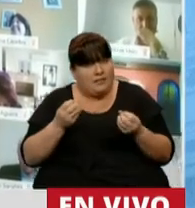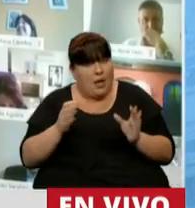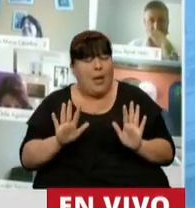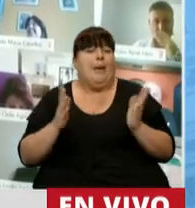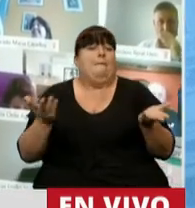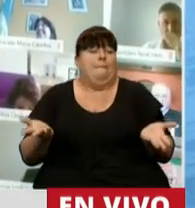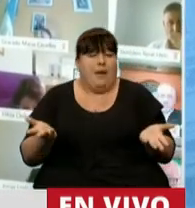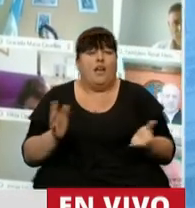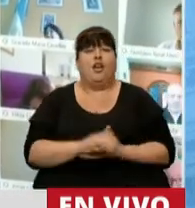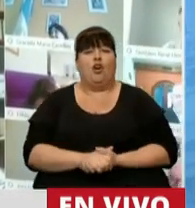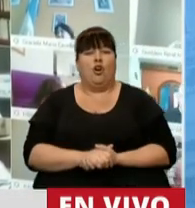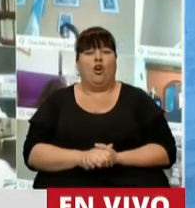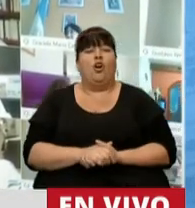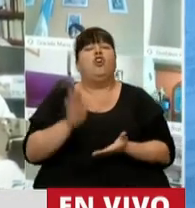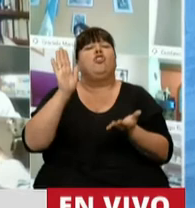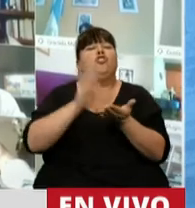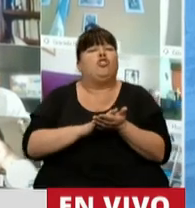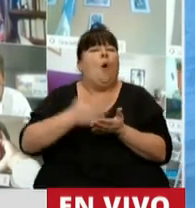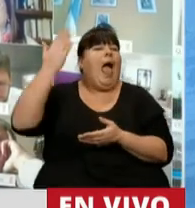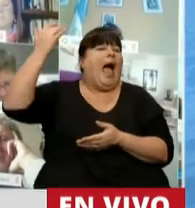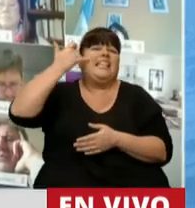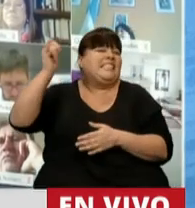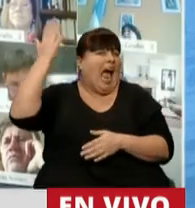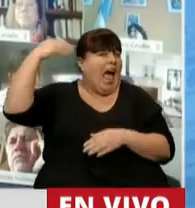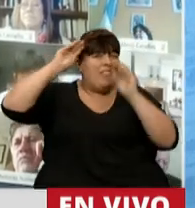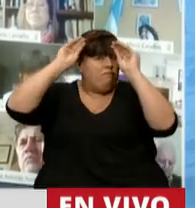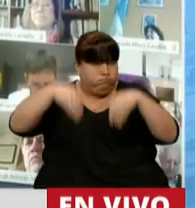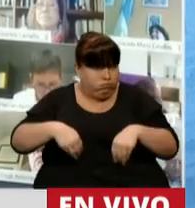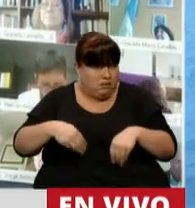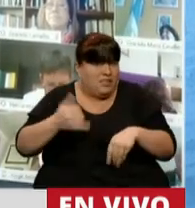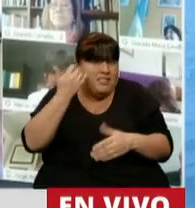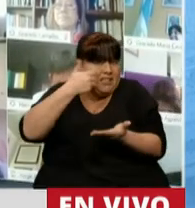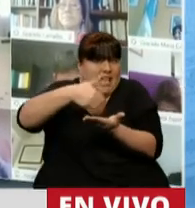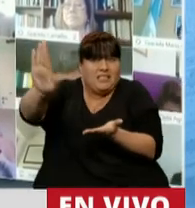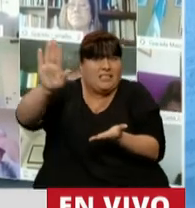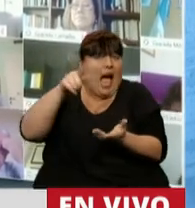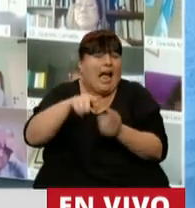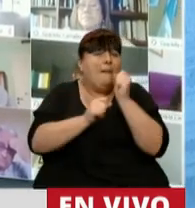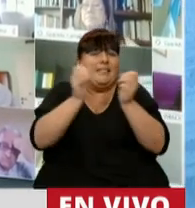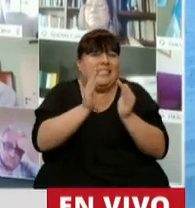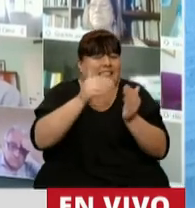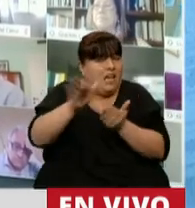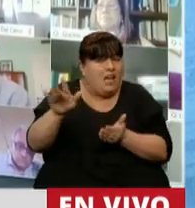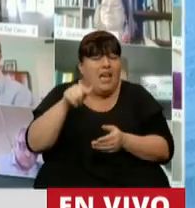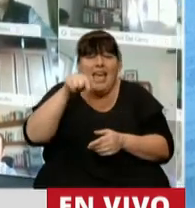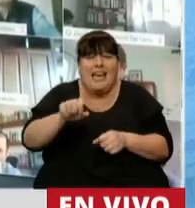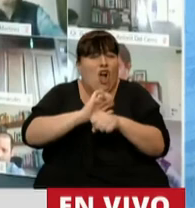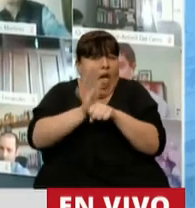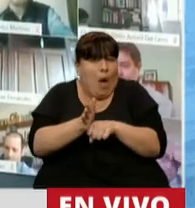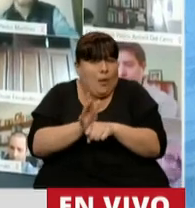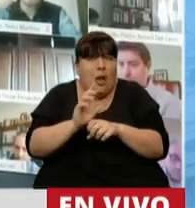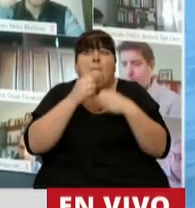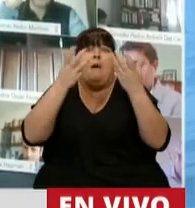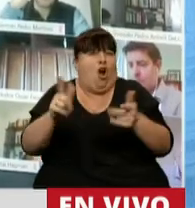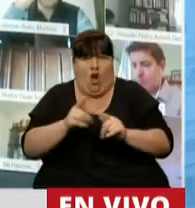Ahora, claro, sobre aquellos viejos quebrados que ya fueron excluidos para las pymes, esta pandemia no